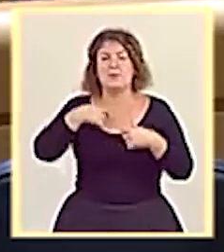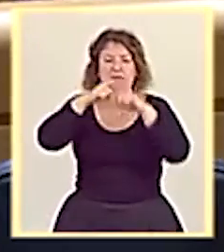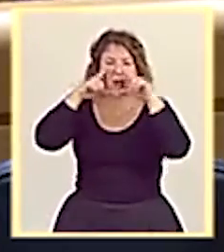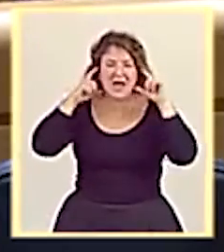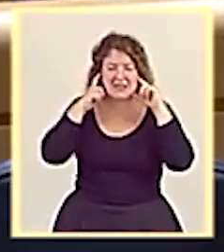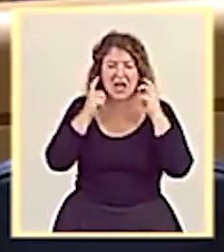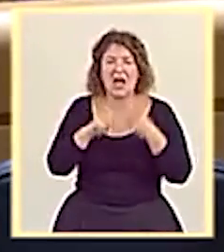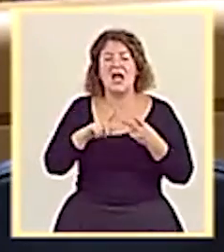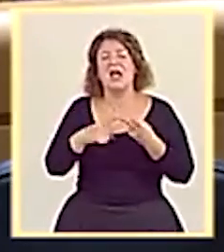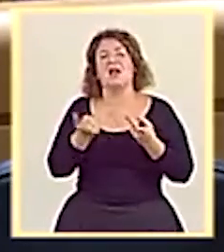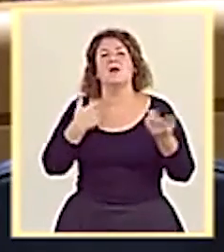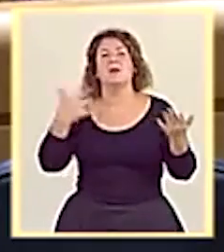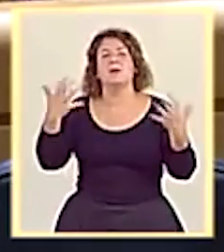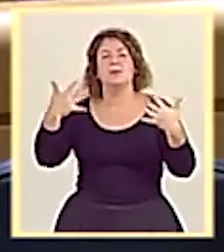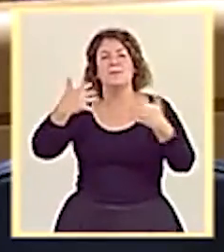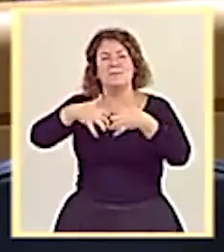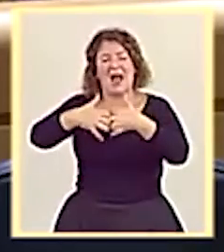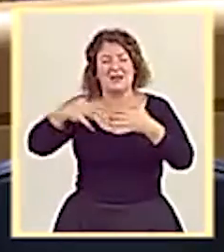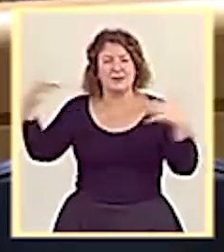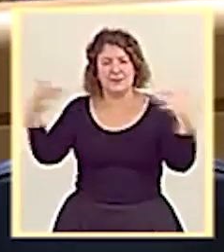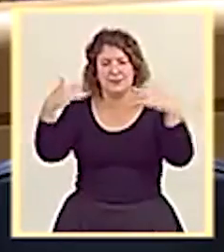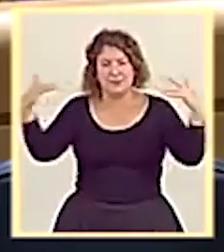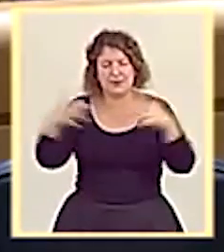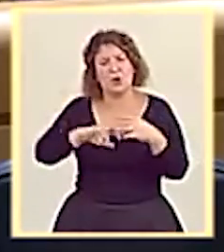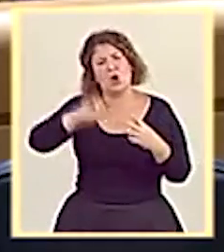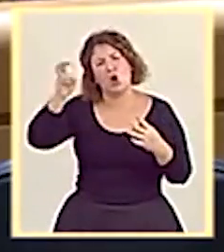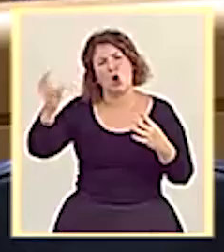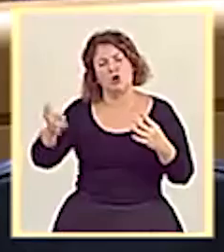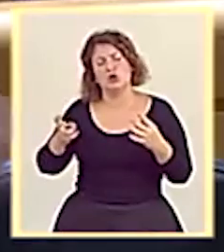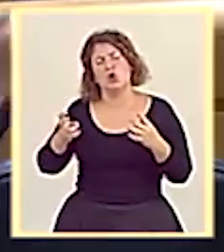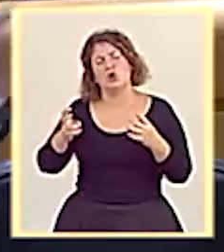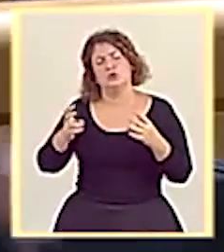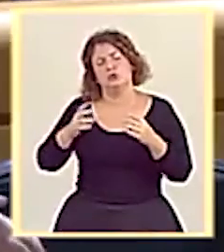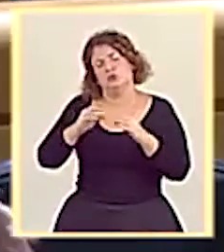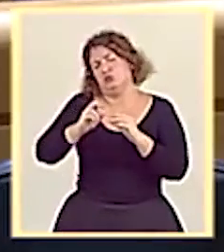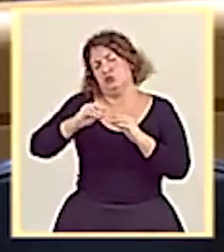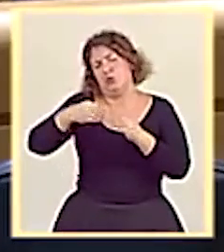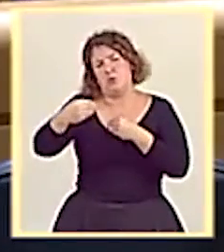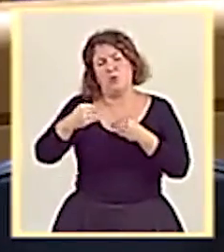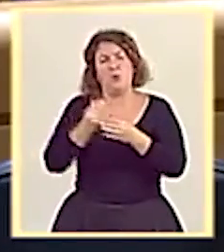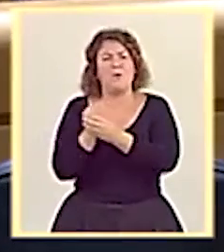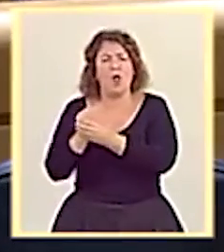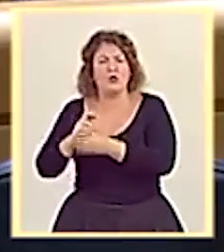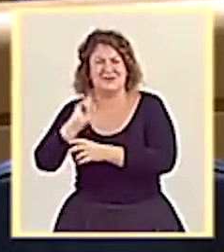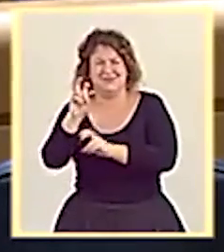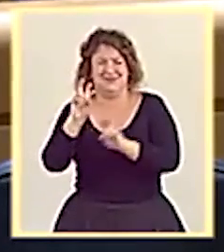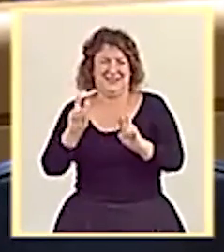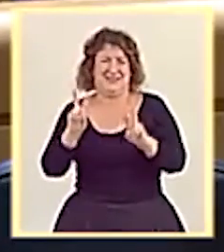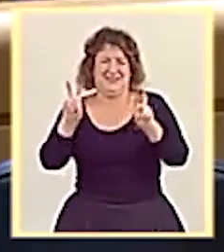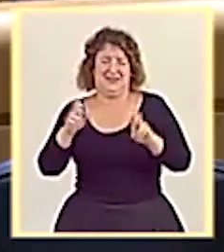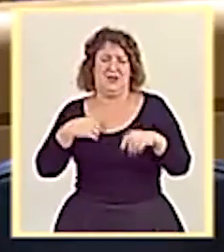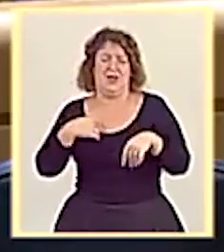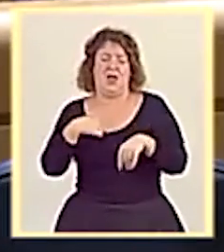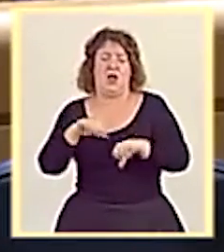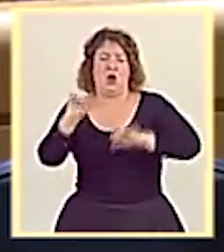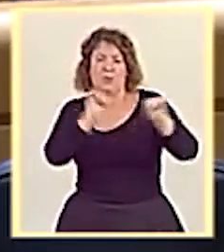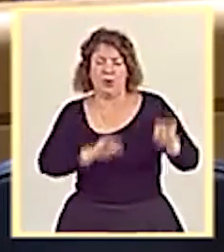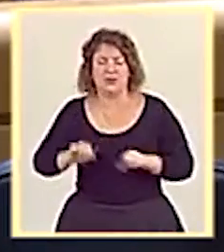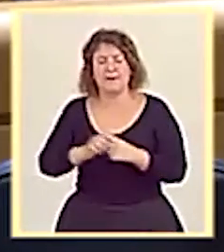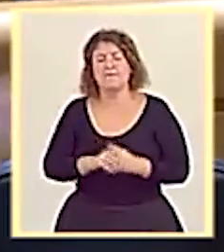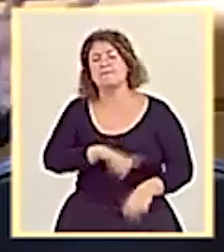Mascarillas, equipos de ventilación mecánica y otros productos y equipos de protección. Por tanto, en estos momentos no hay ningún tipo de falta de material. Punto uno.